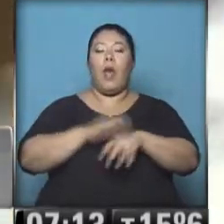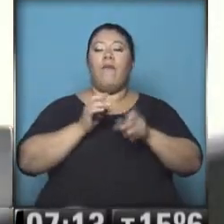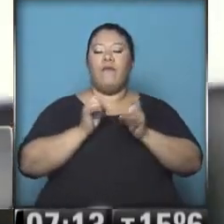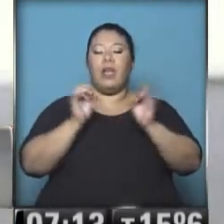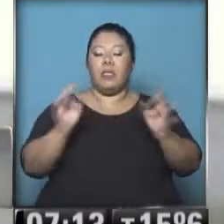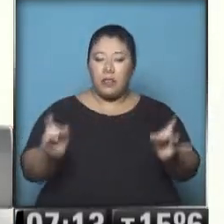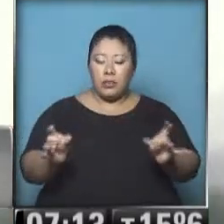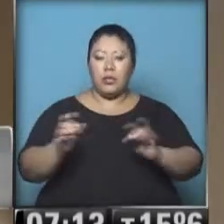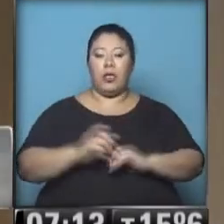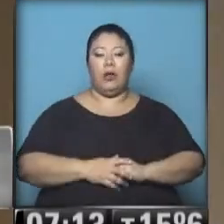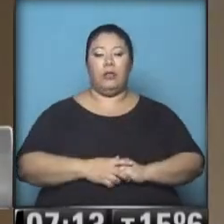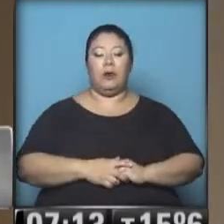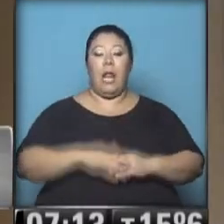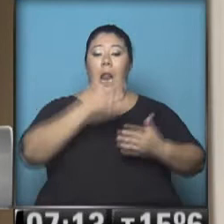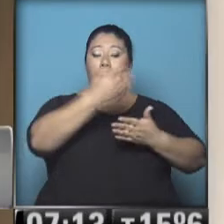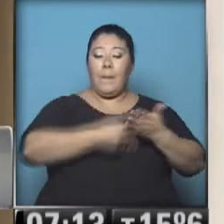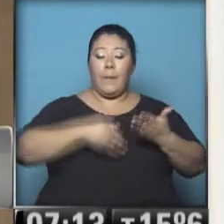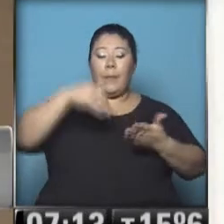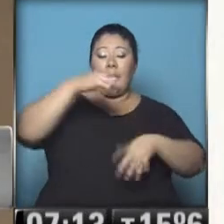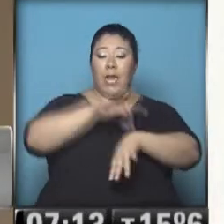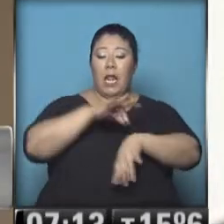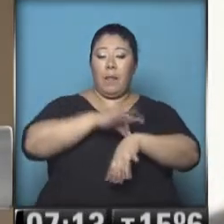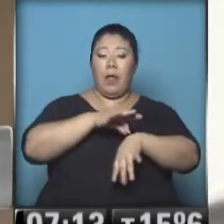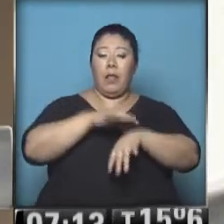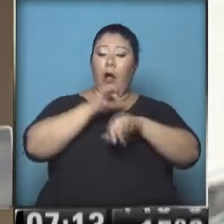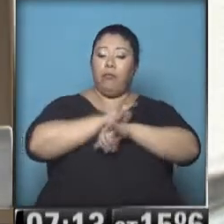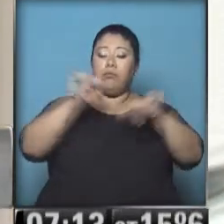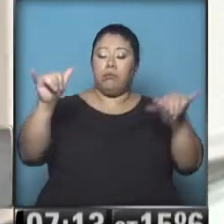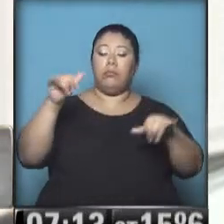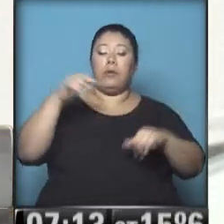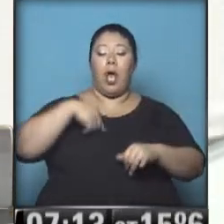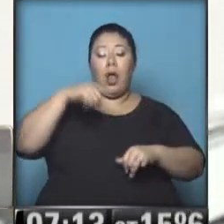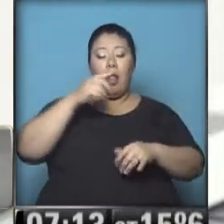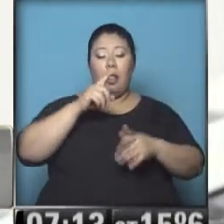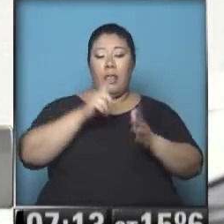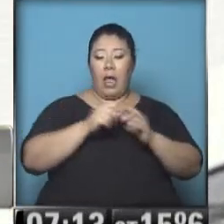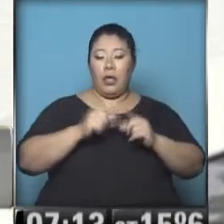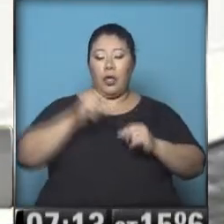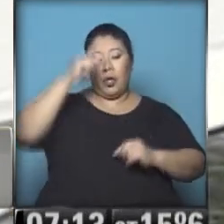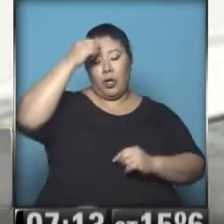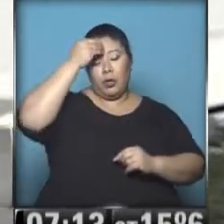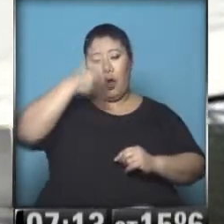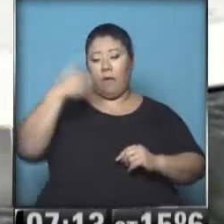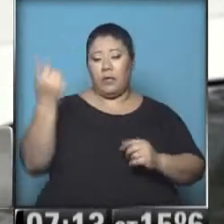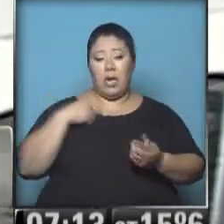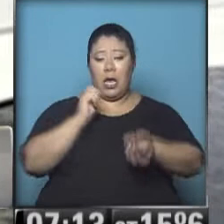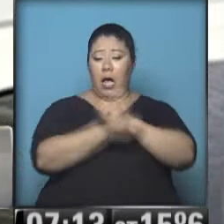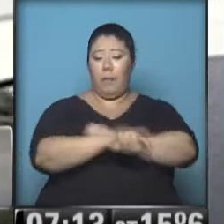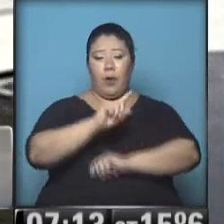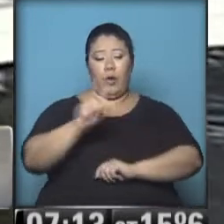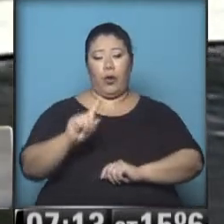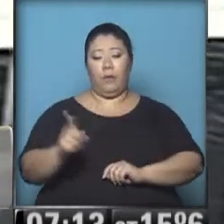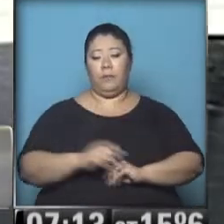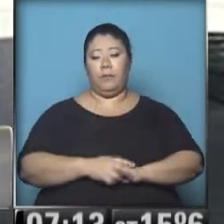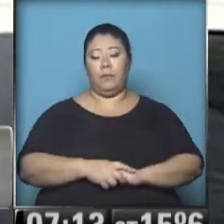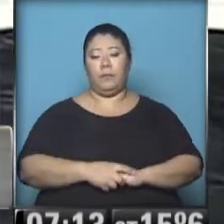sigue siendo exactamente el mismo hasta el momento, datos oficiales por el momento no ha cambiado absolutamente nada. Bien, Laura,